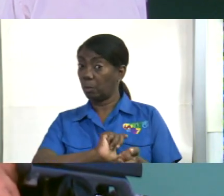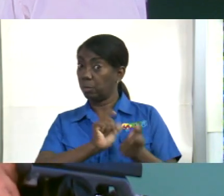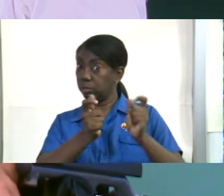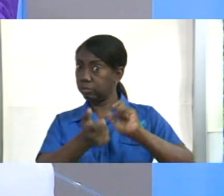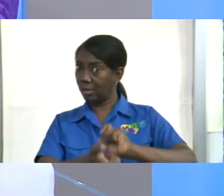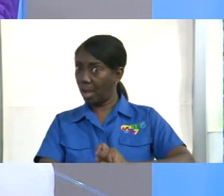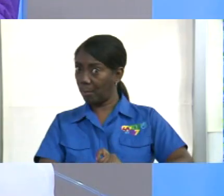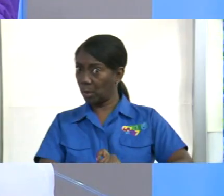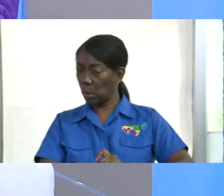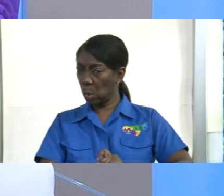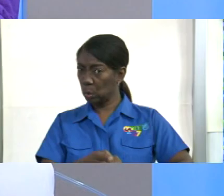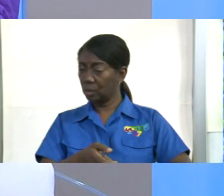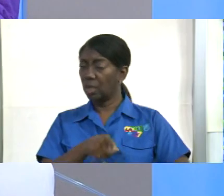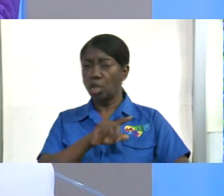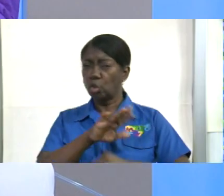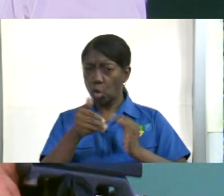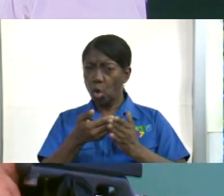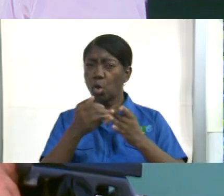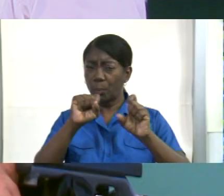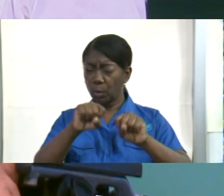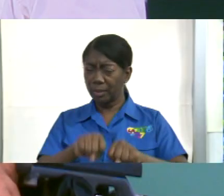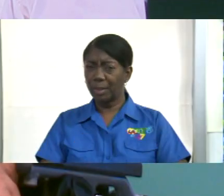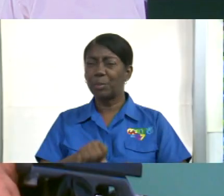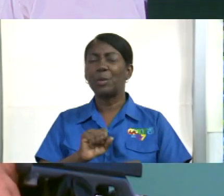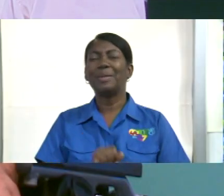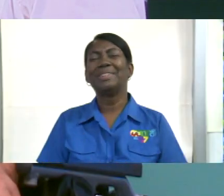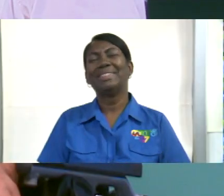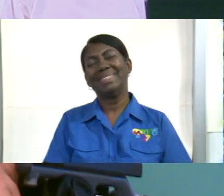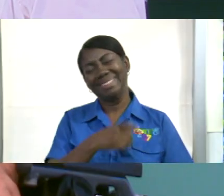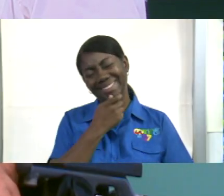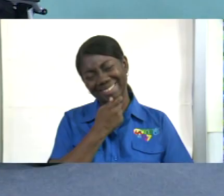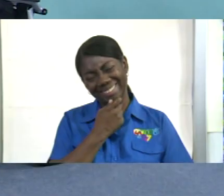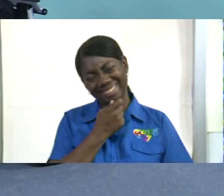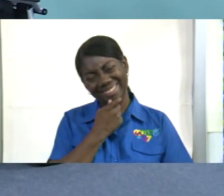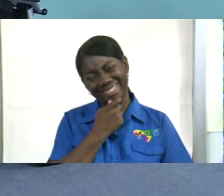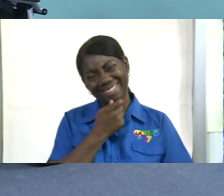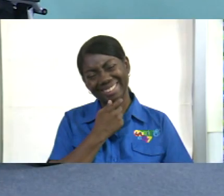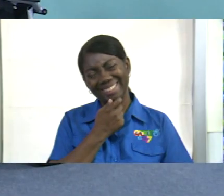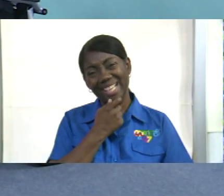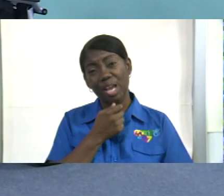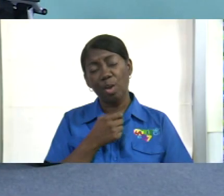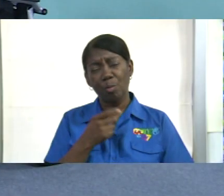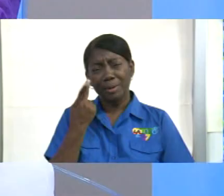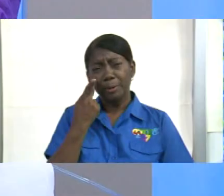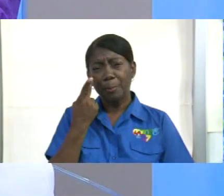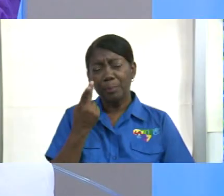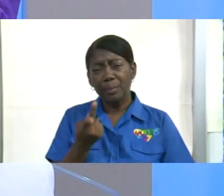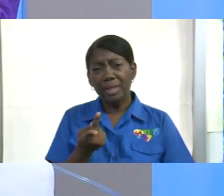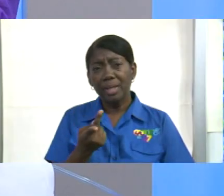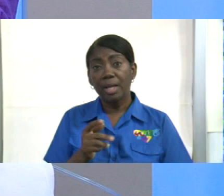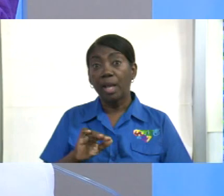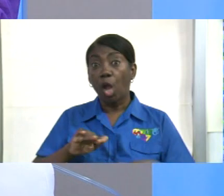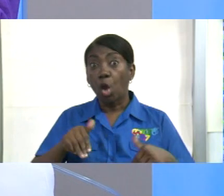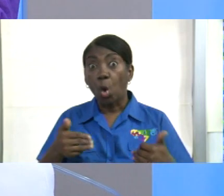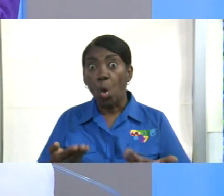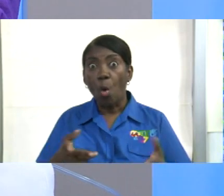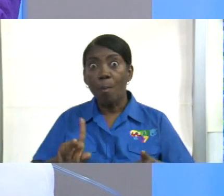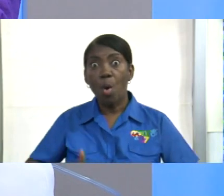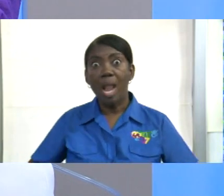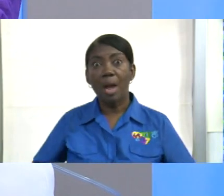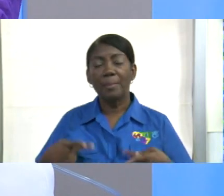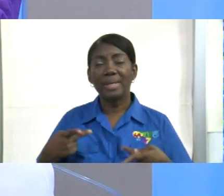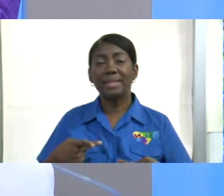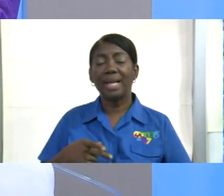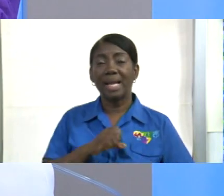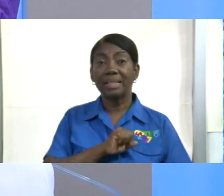Así que todos tenemos chance. Para tanto. Yo cuando vi que cómo era San Agustín y